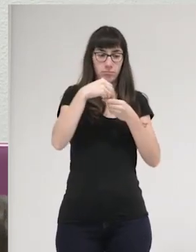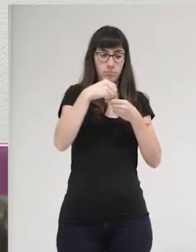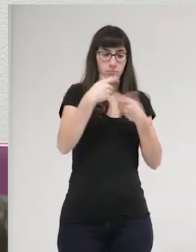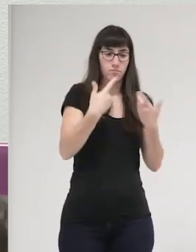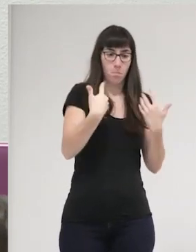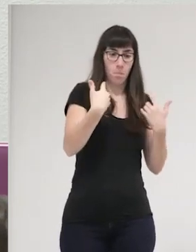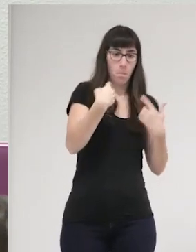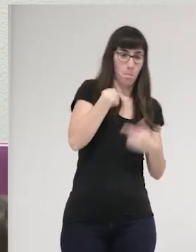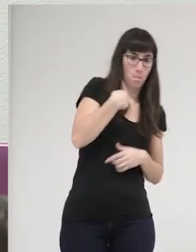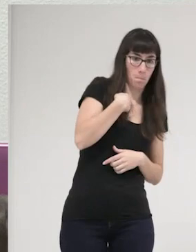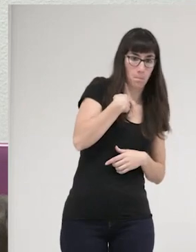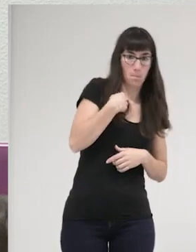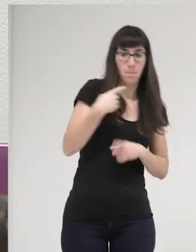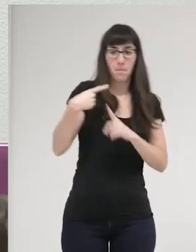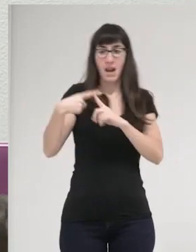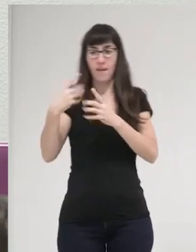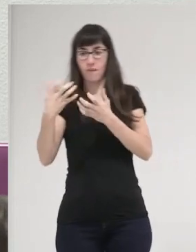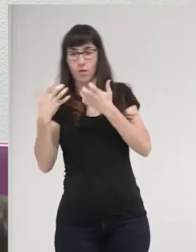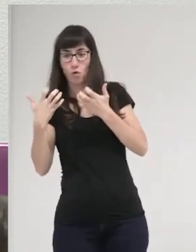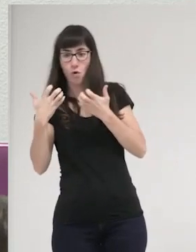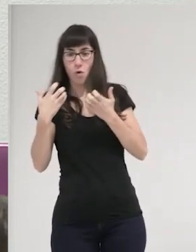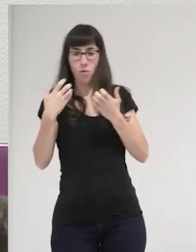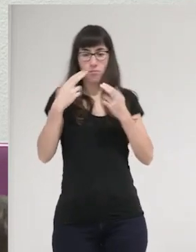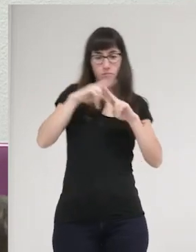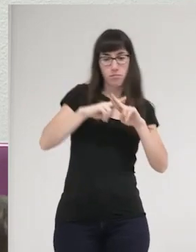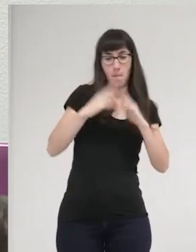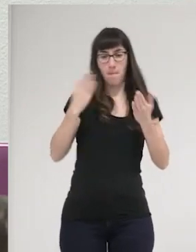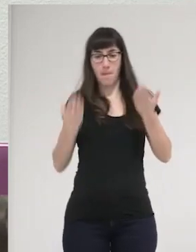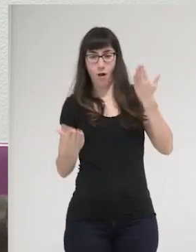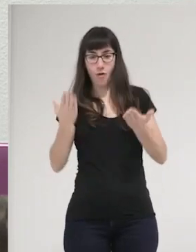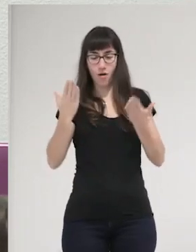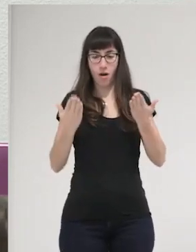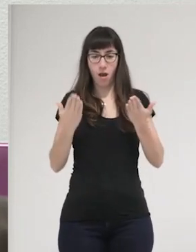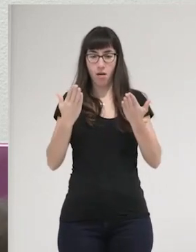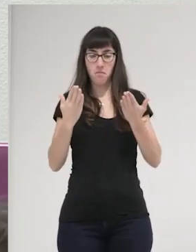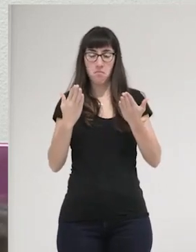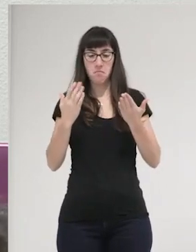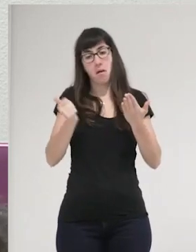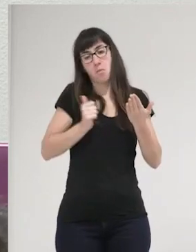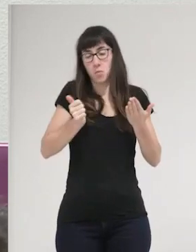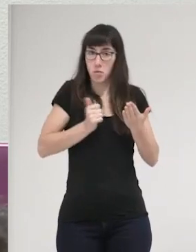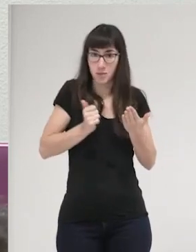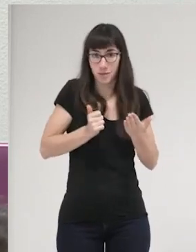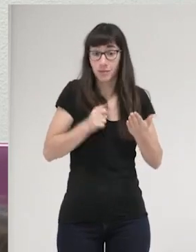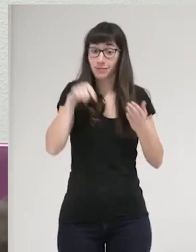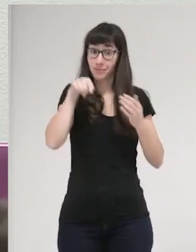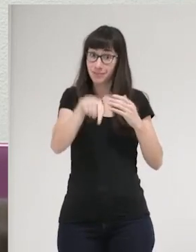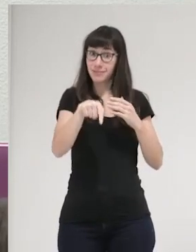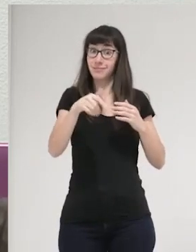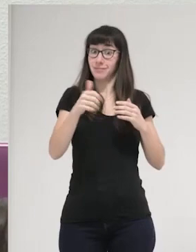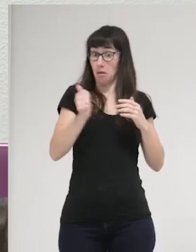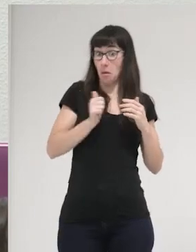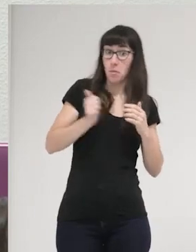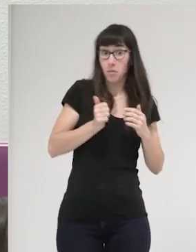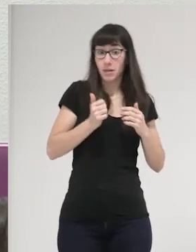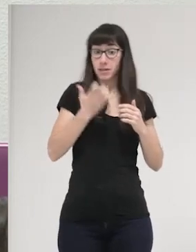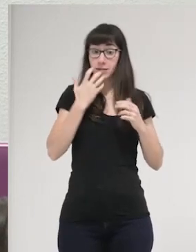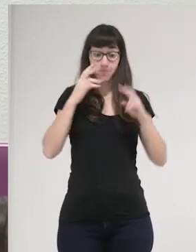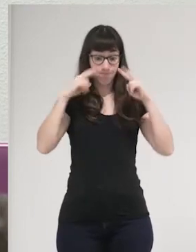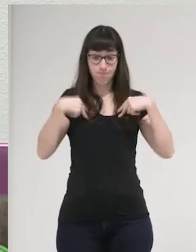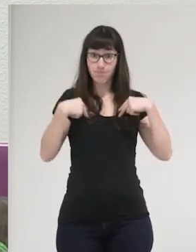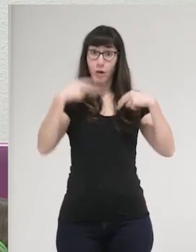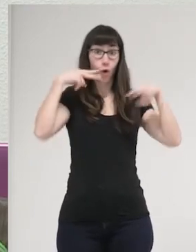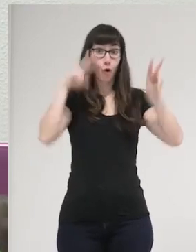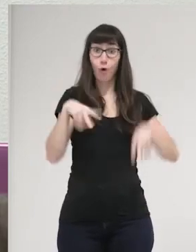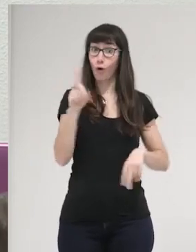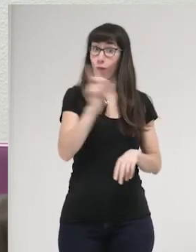cual se produce cierta instrumentalidad. Y ese marco, lamentablemente, si no lo podemos reconocer, lo que